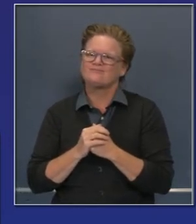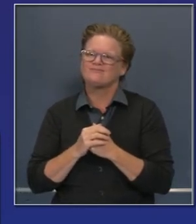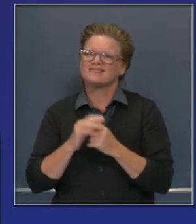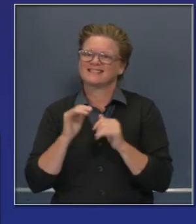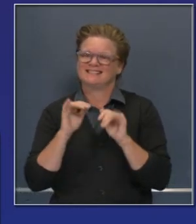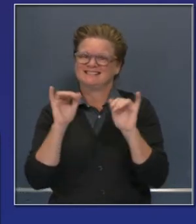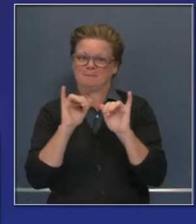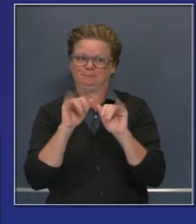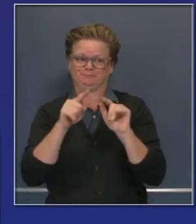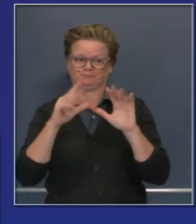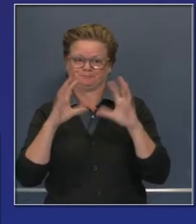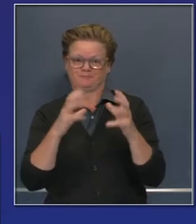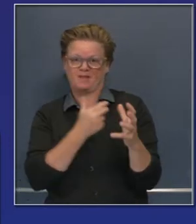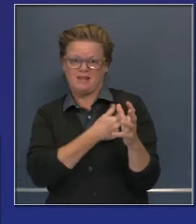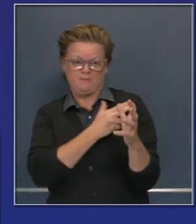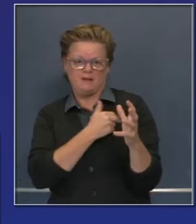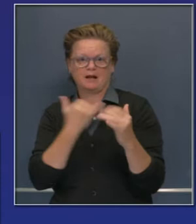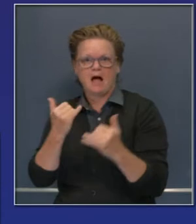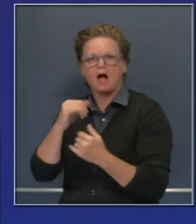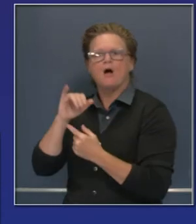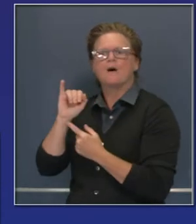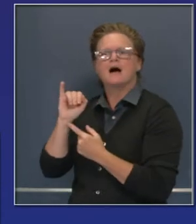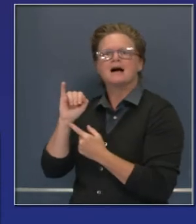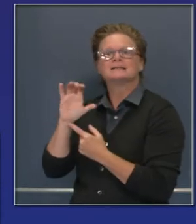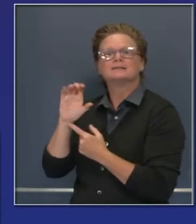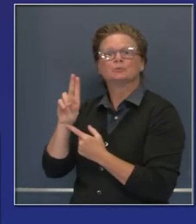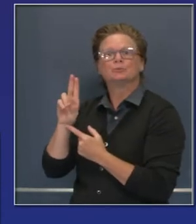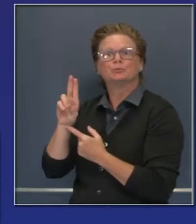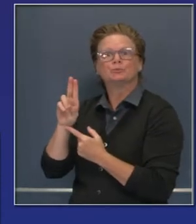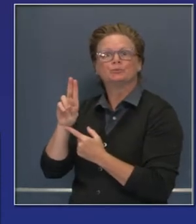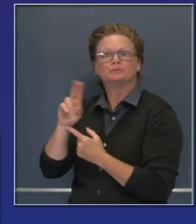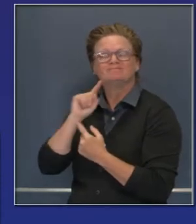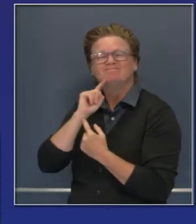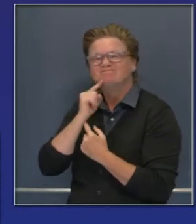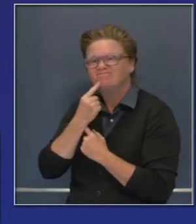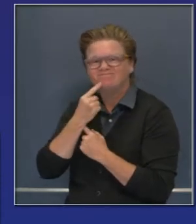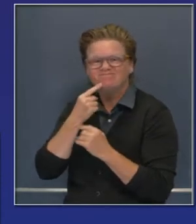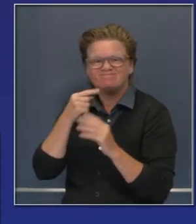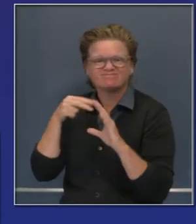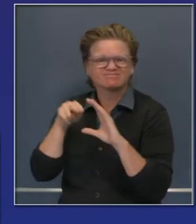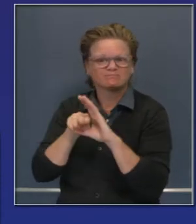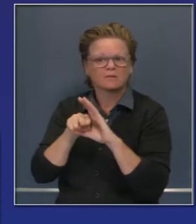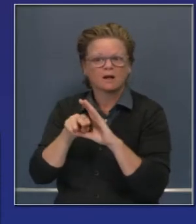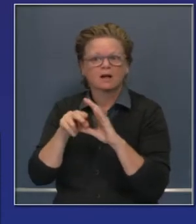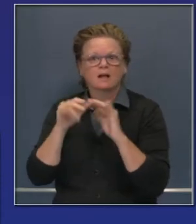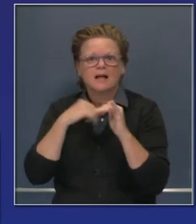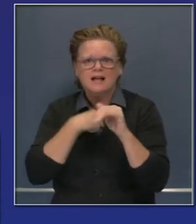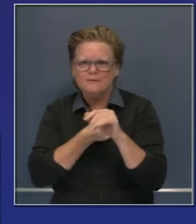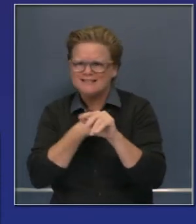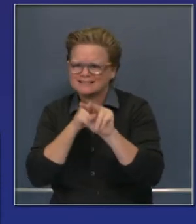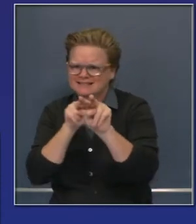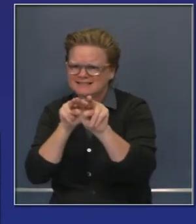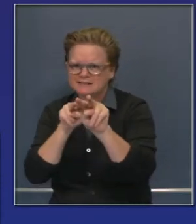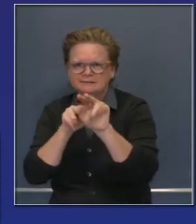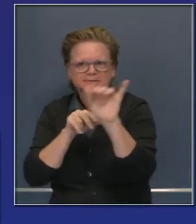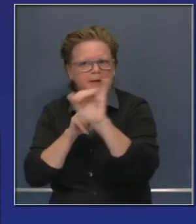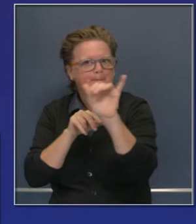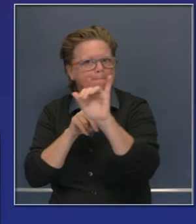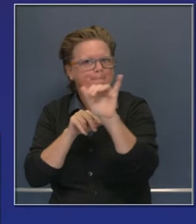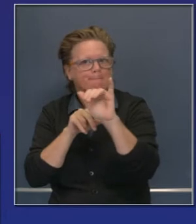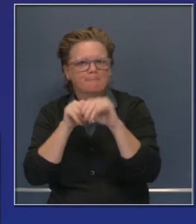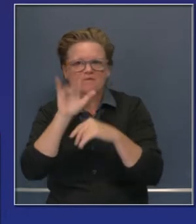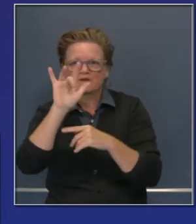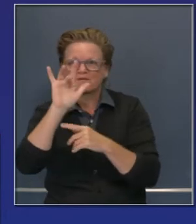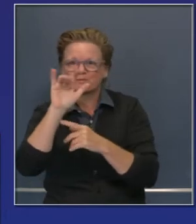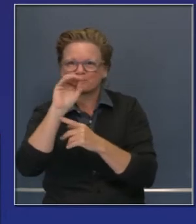Rastreando constantemente con estas hospitalizaciones e ingresos a unidades de cuidados intensivos. Seguimos rastreando con un